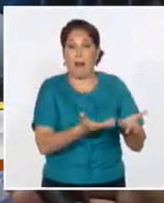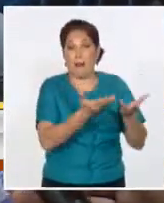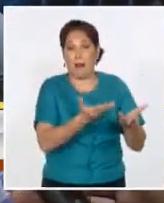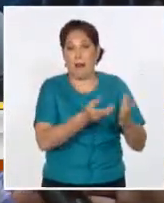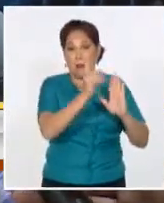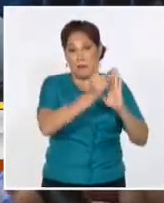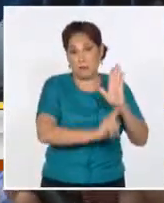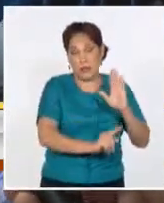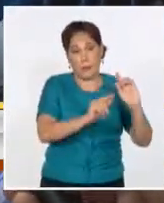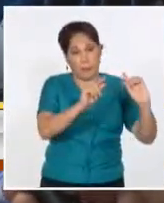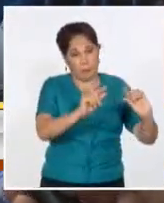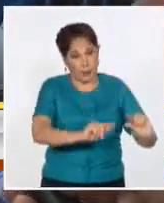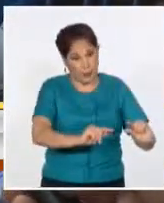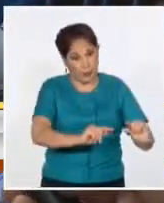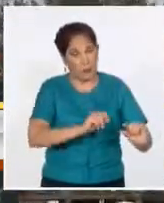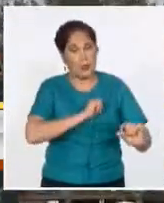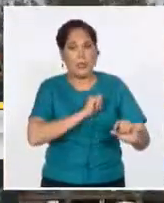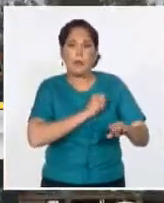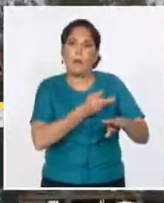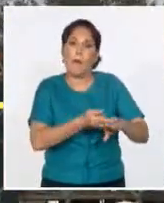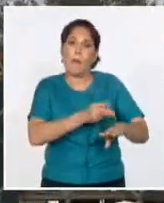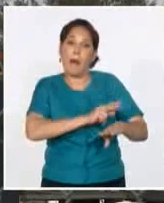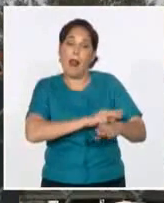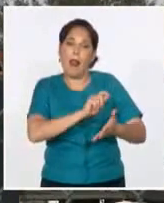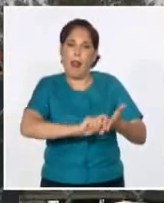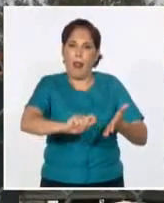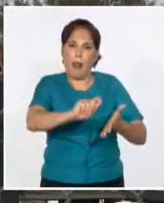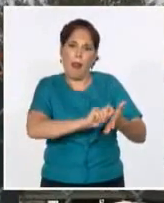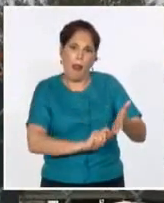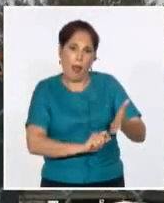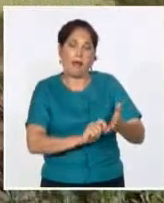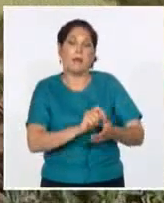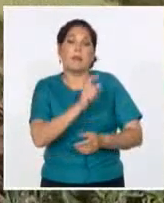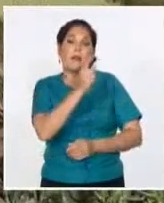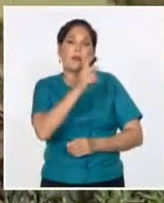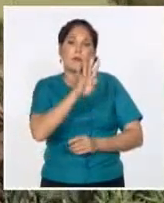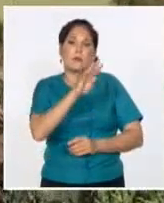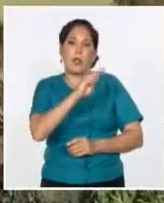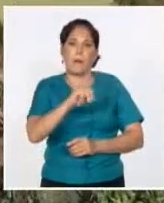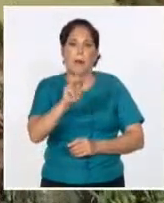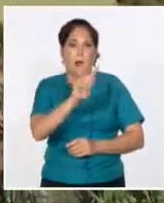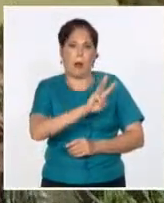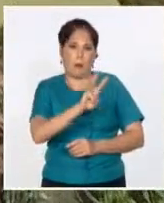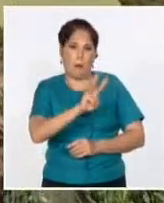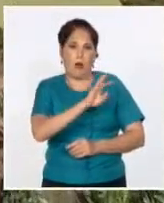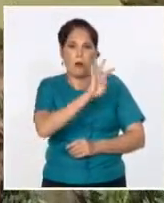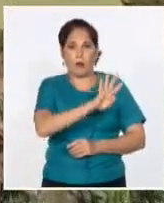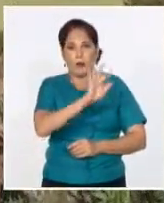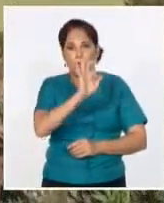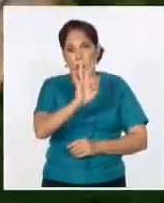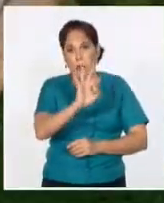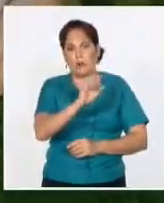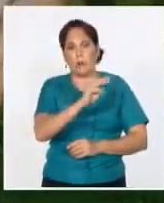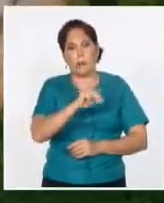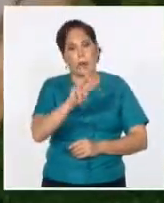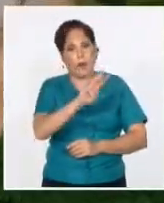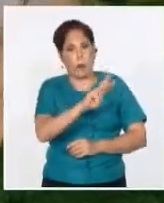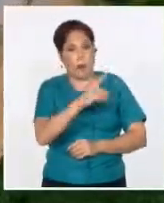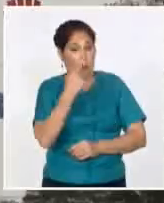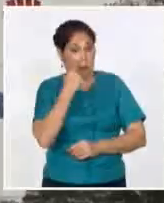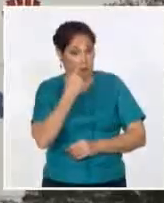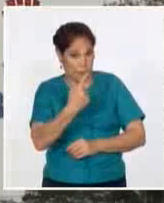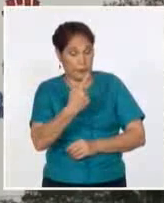sistema. Y hoy estamos previendo un déficit de 14 MW y una afectación de 84 MW. Como pueden ver, la